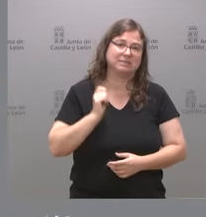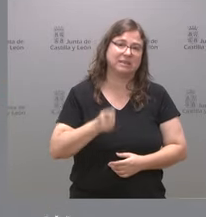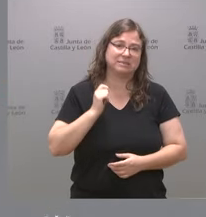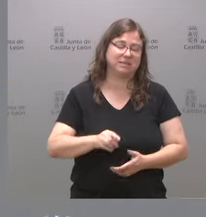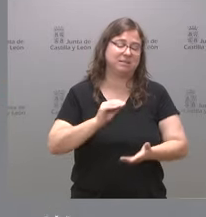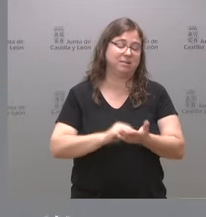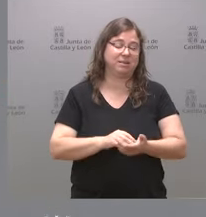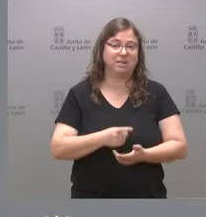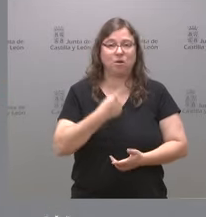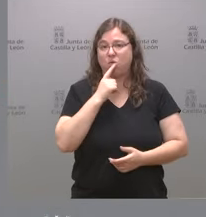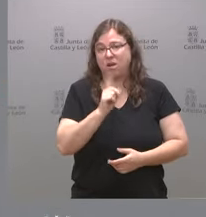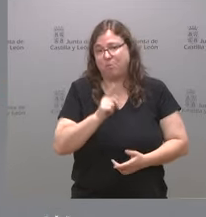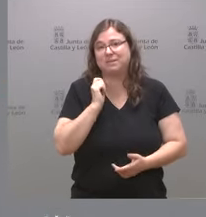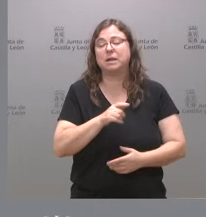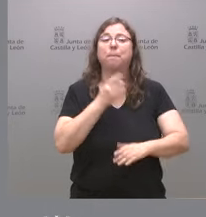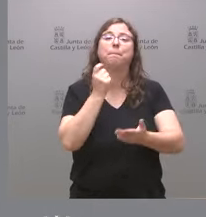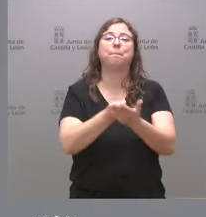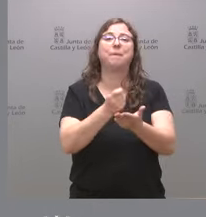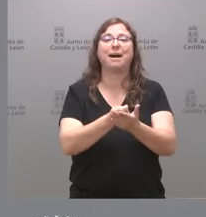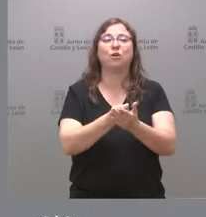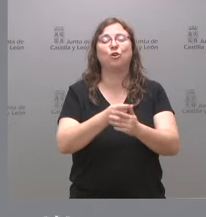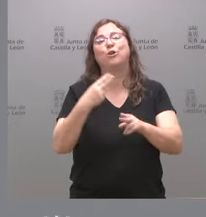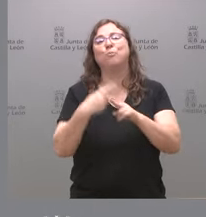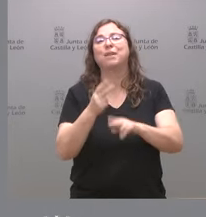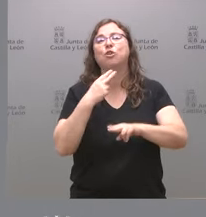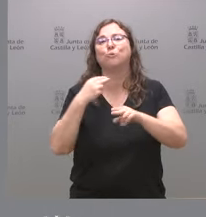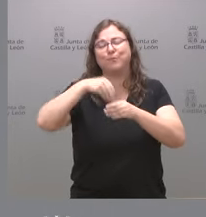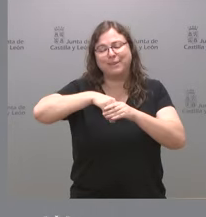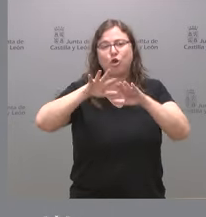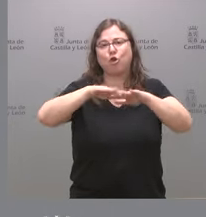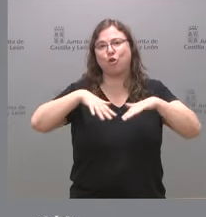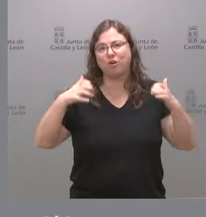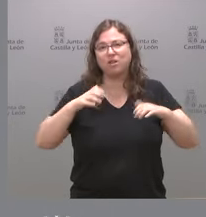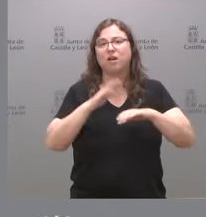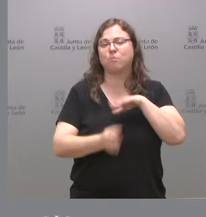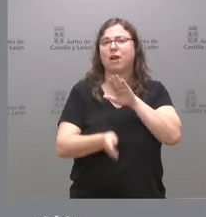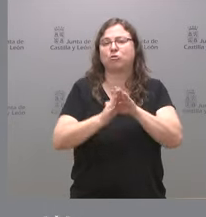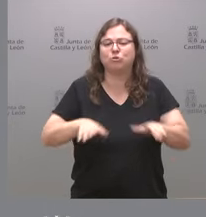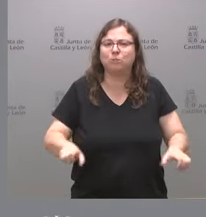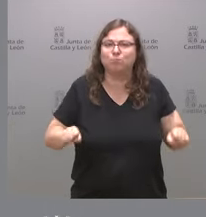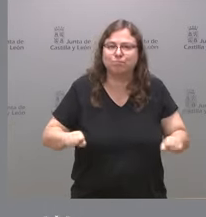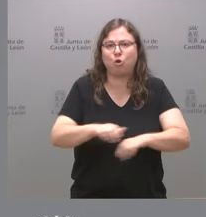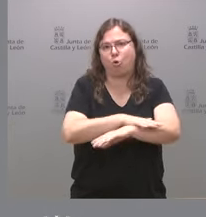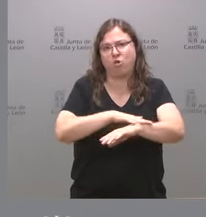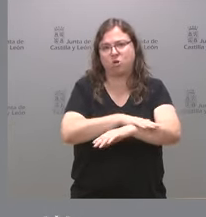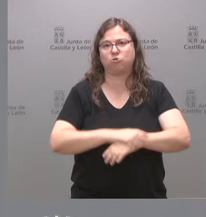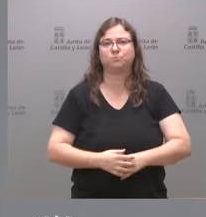que sería recomendable al pago de precios políticos en el Congreso de los Diputados con tal de permanecer en el gobierno